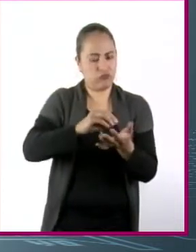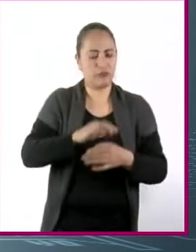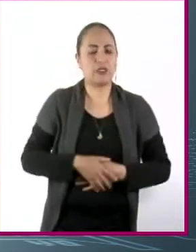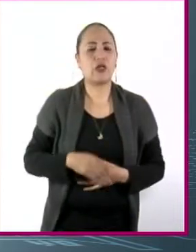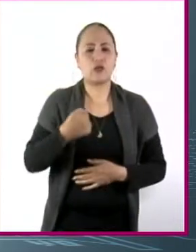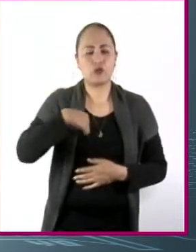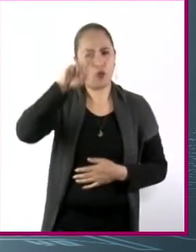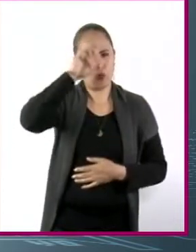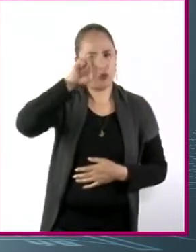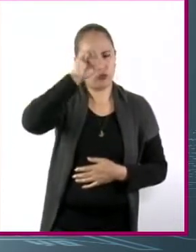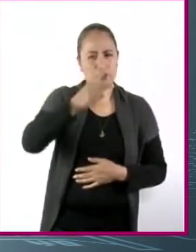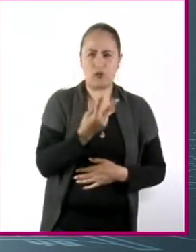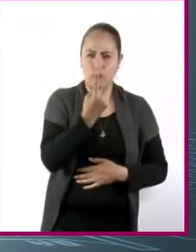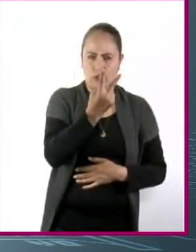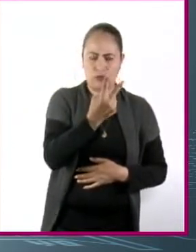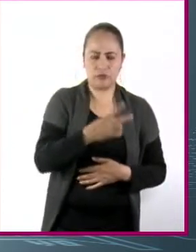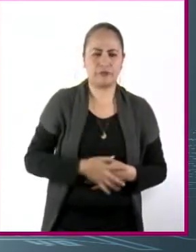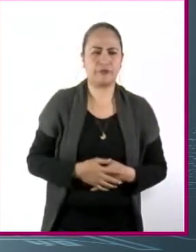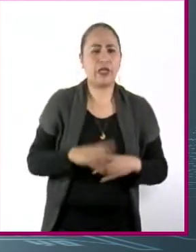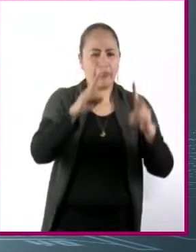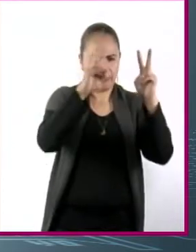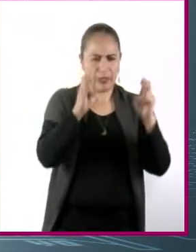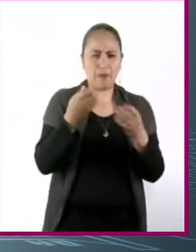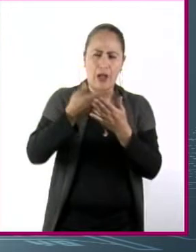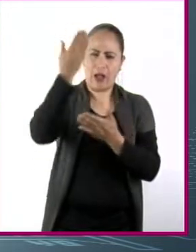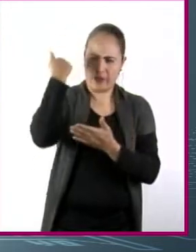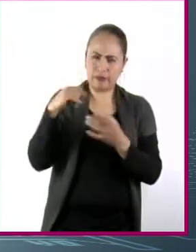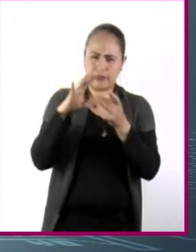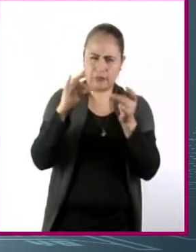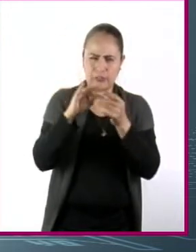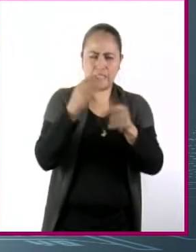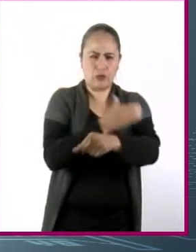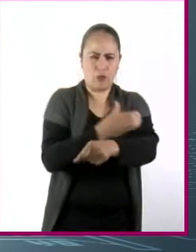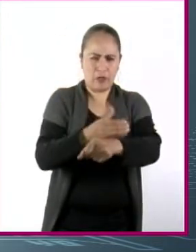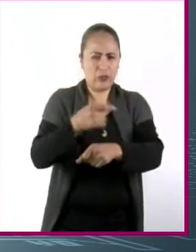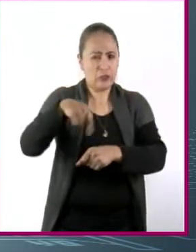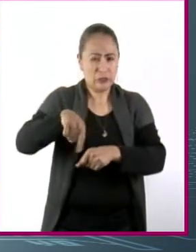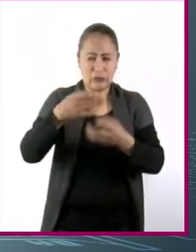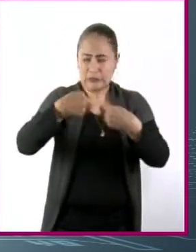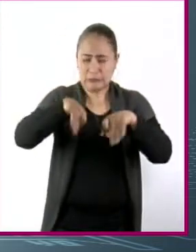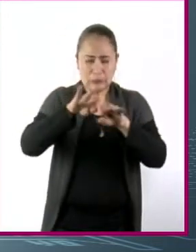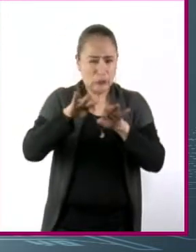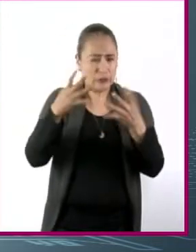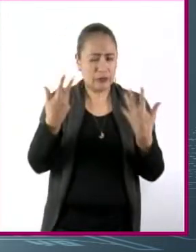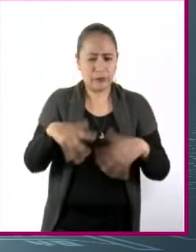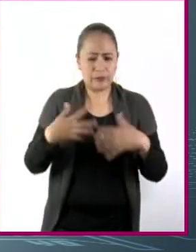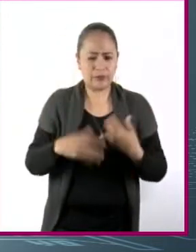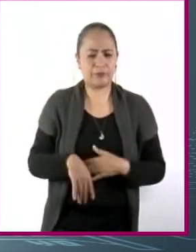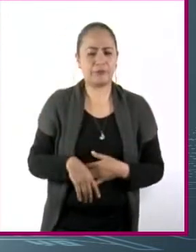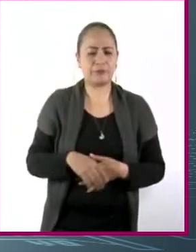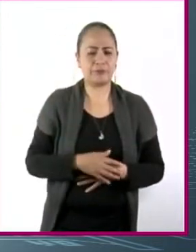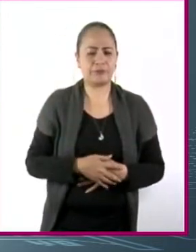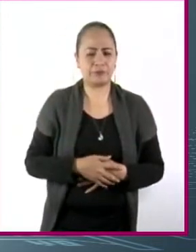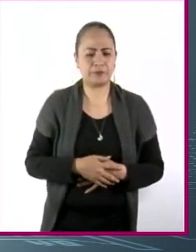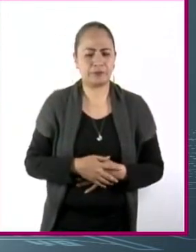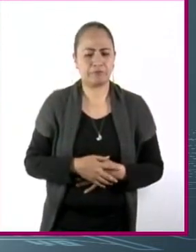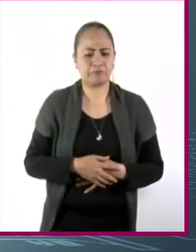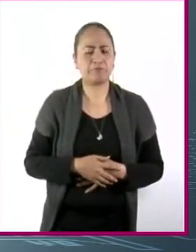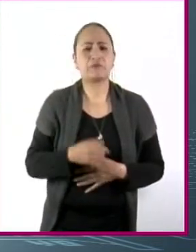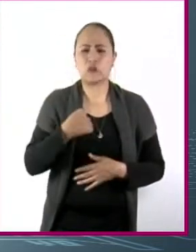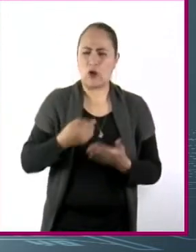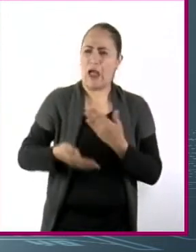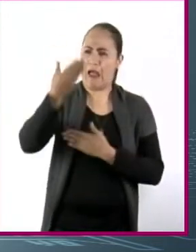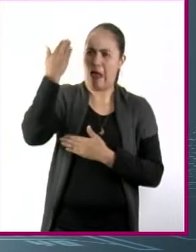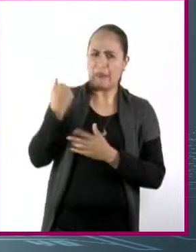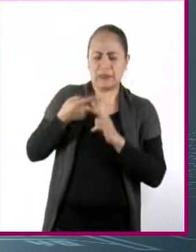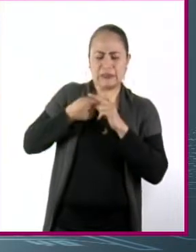recomendarles dos cosas. Una es un tema que ya dijeron mis compañeras, que es súper importante, y yo en un inicio, pues, así me sentía,